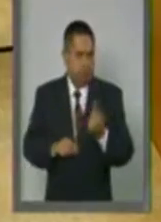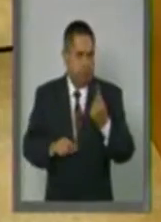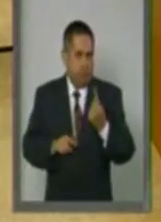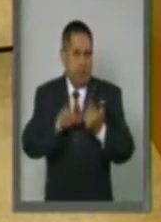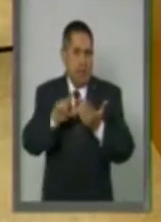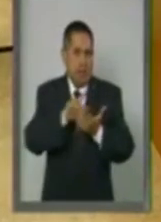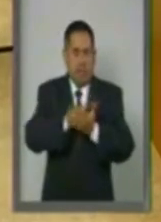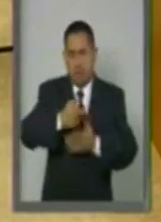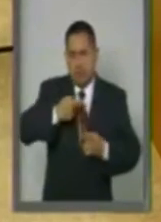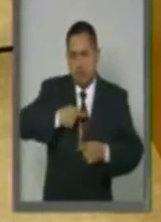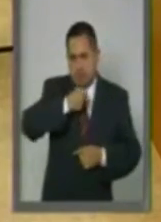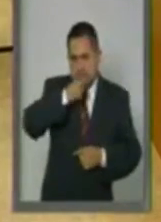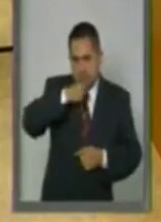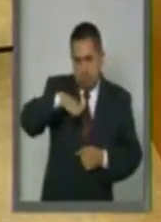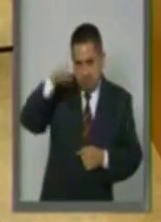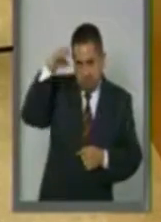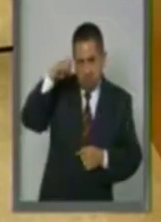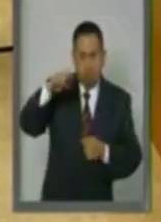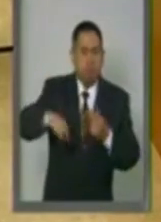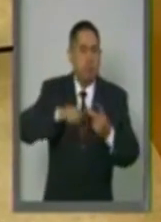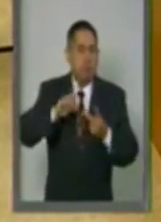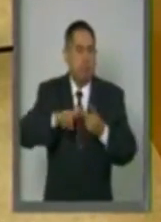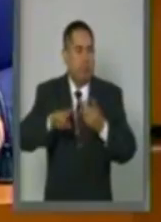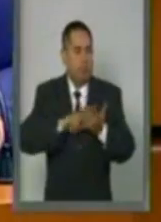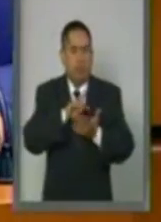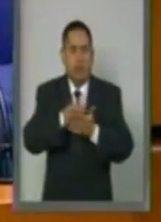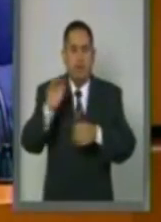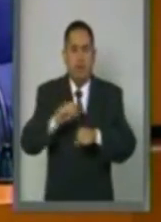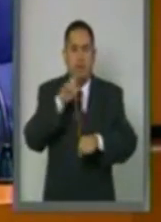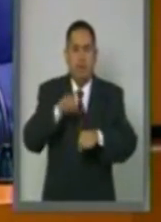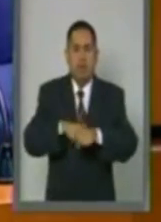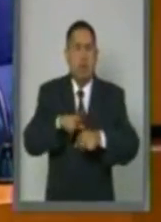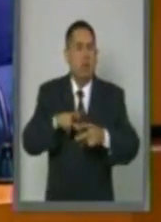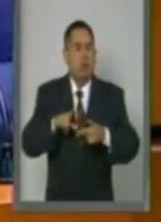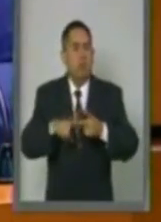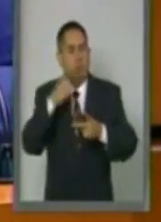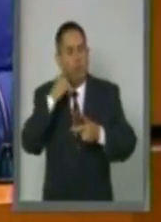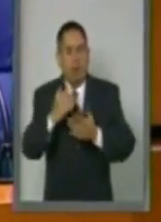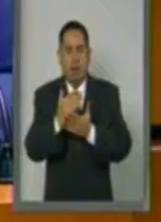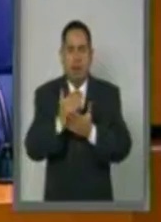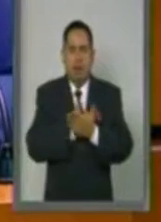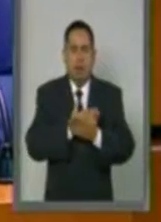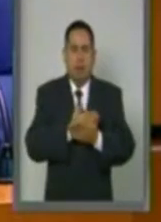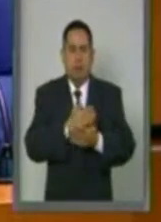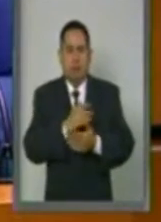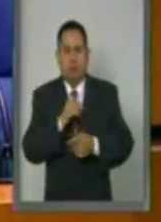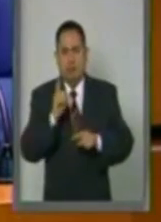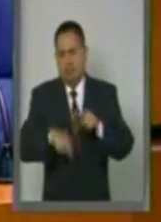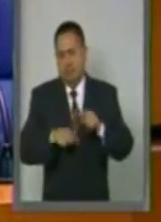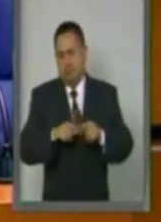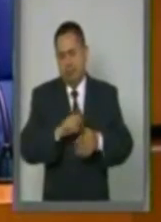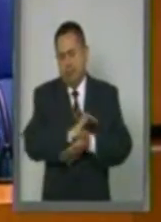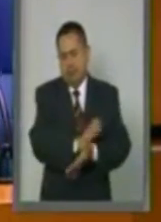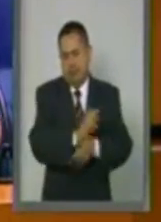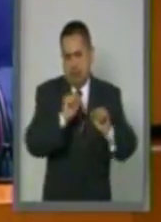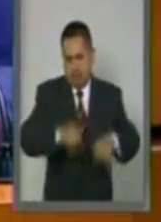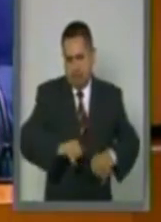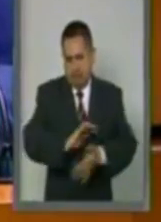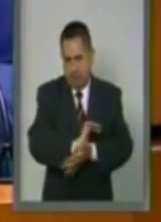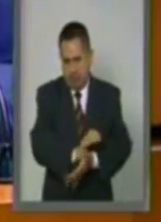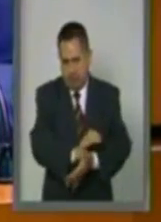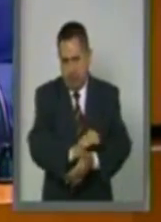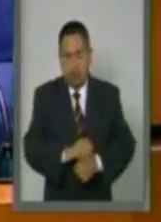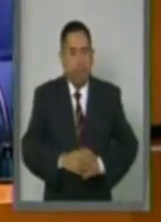personas adultas mayores y una más a la ley federal para prevenir y erradicar, eliminar la discriminación.